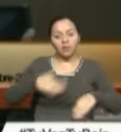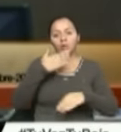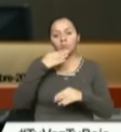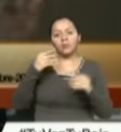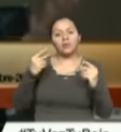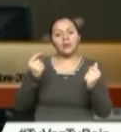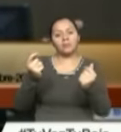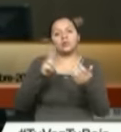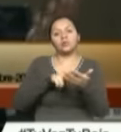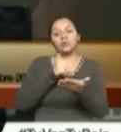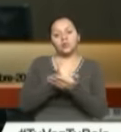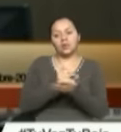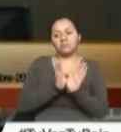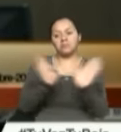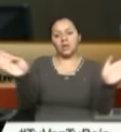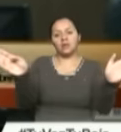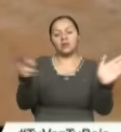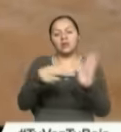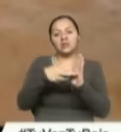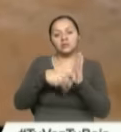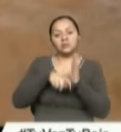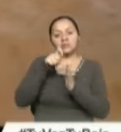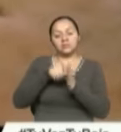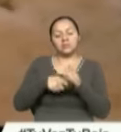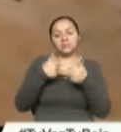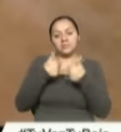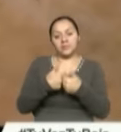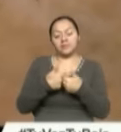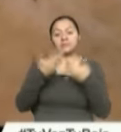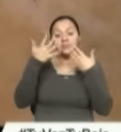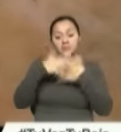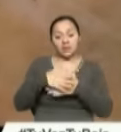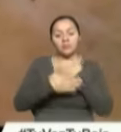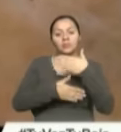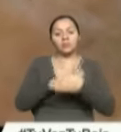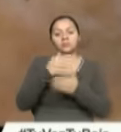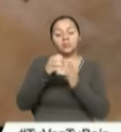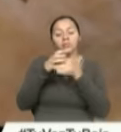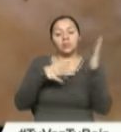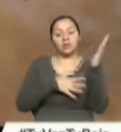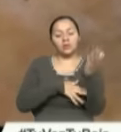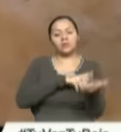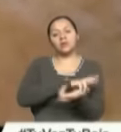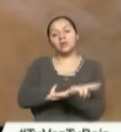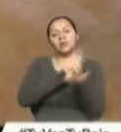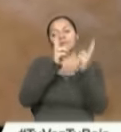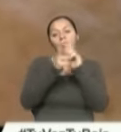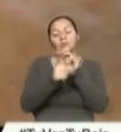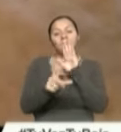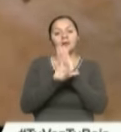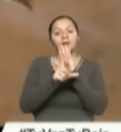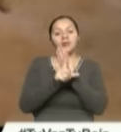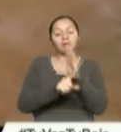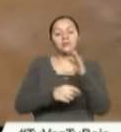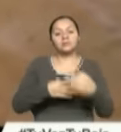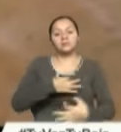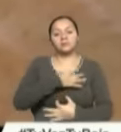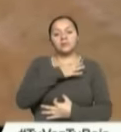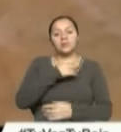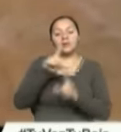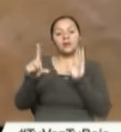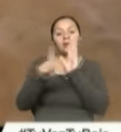expedita, eficiente, incluso más económica. Dentro de este proyecto también se plantean reformas al Código Civil y Ley del